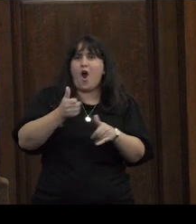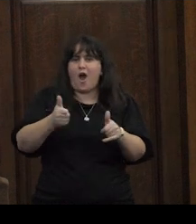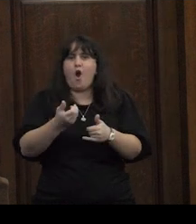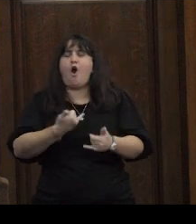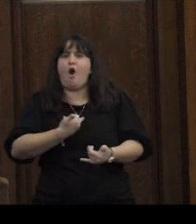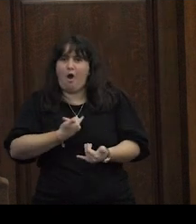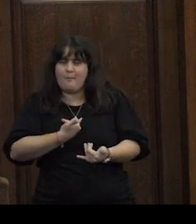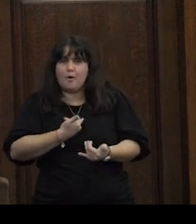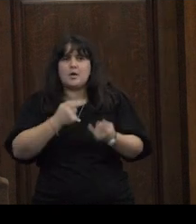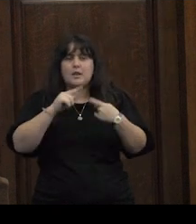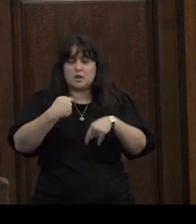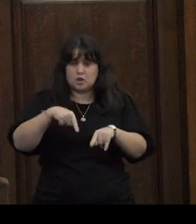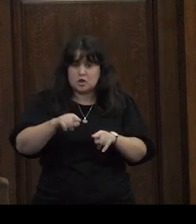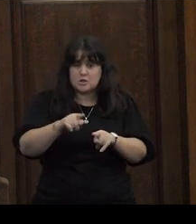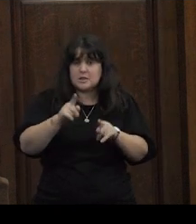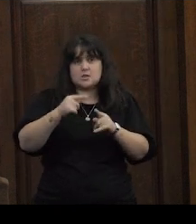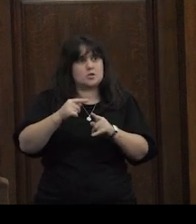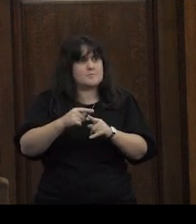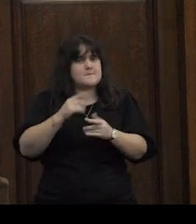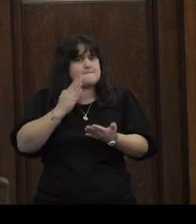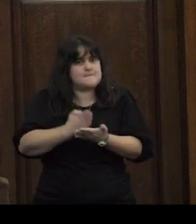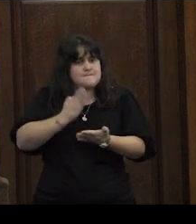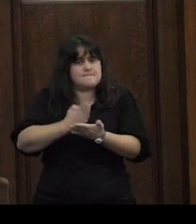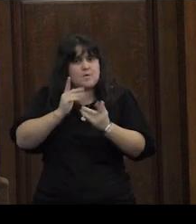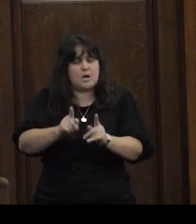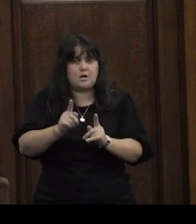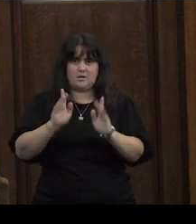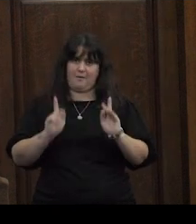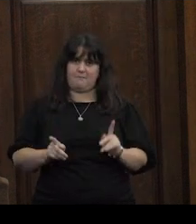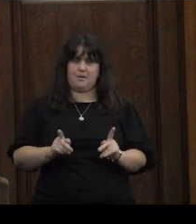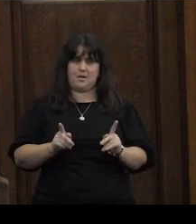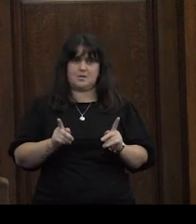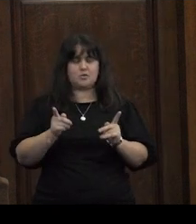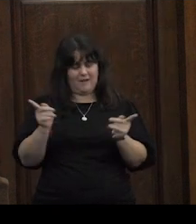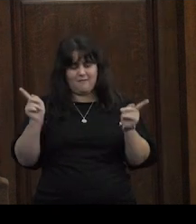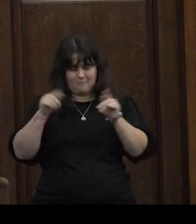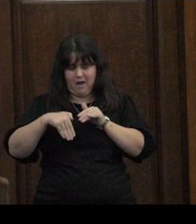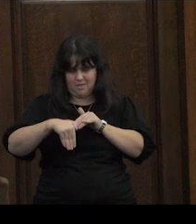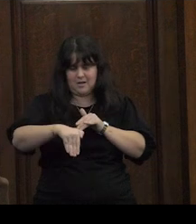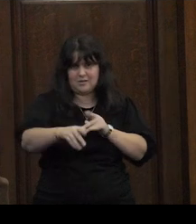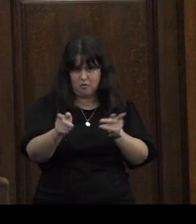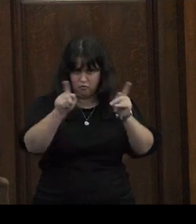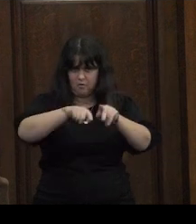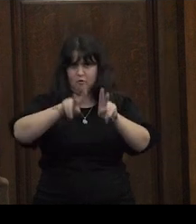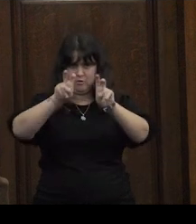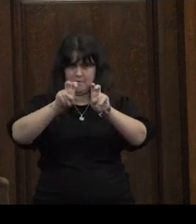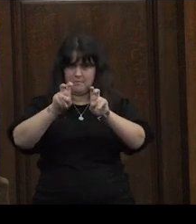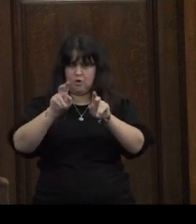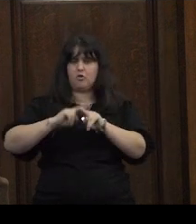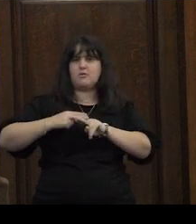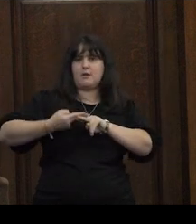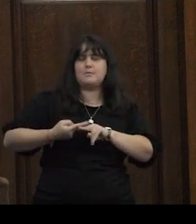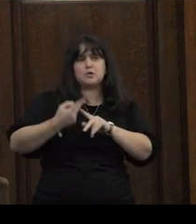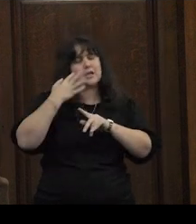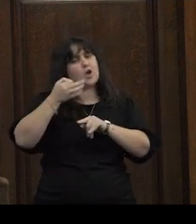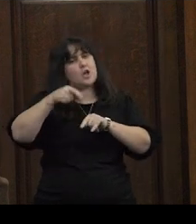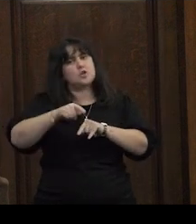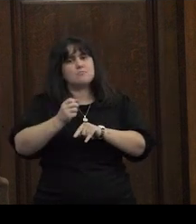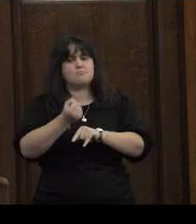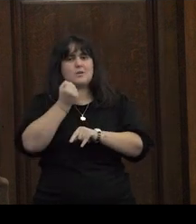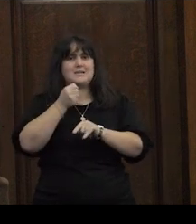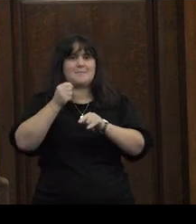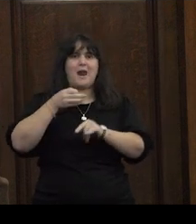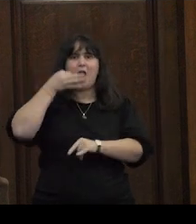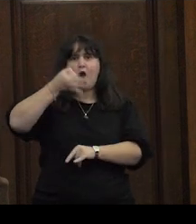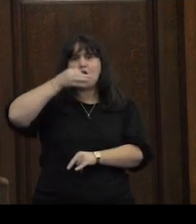que vuelve al trabajo sobre sí una exigencia yo también sobre esto voy a volver porque me parece que tiene que ver con el lema